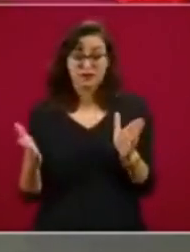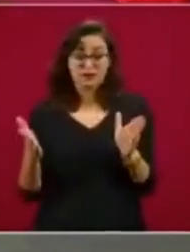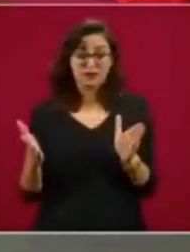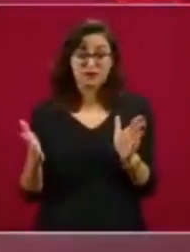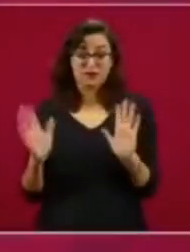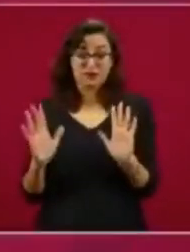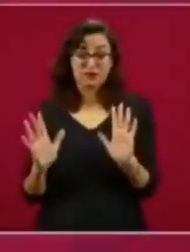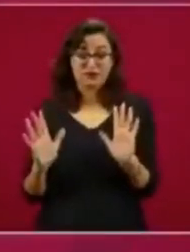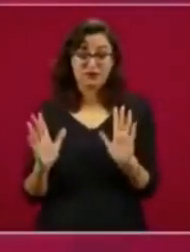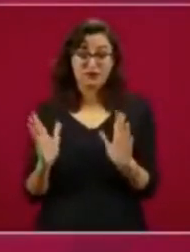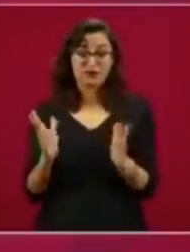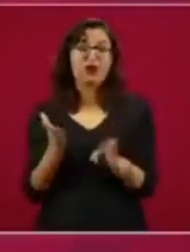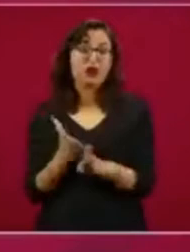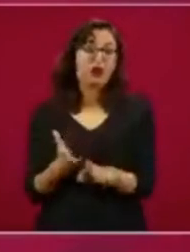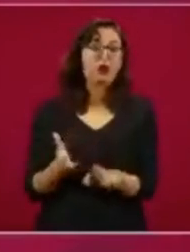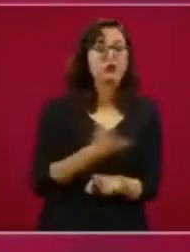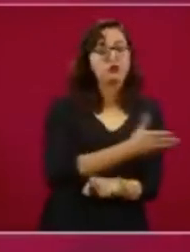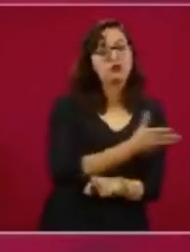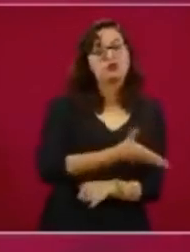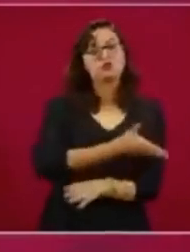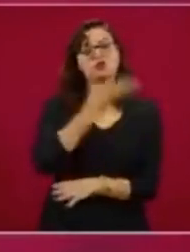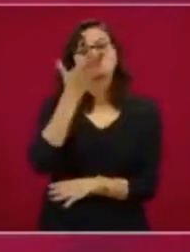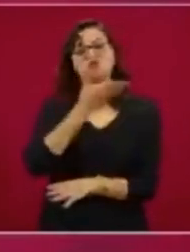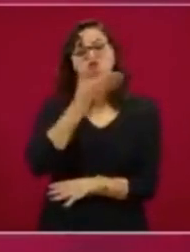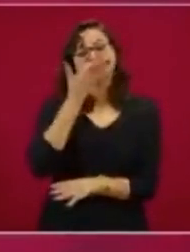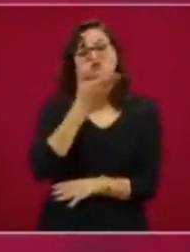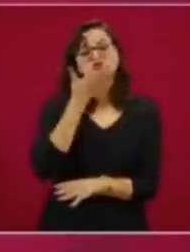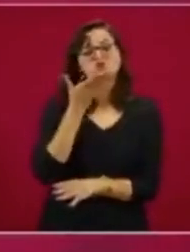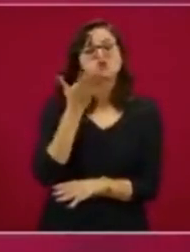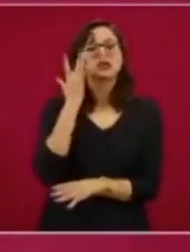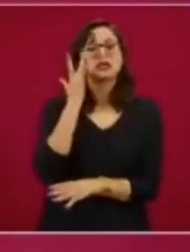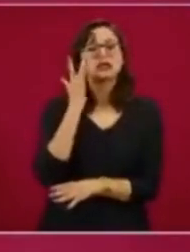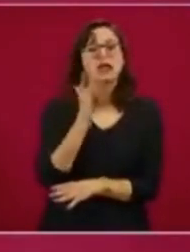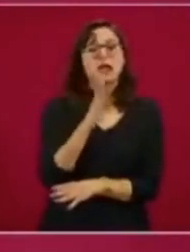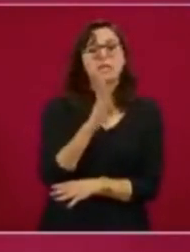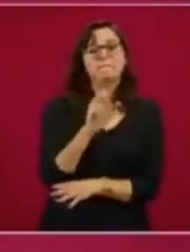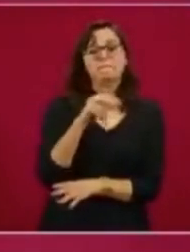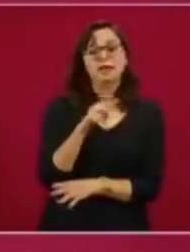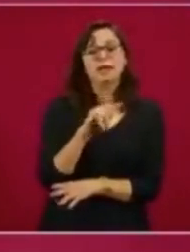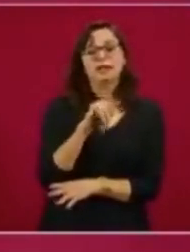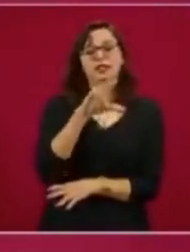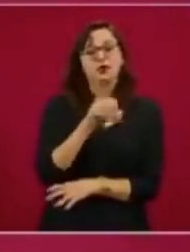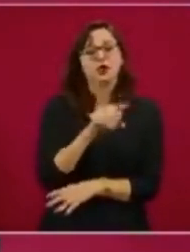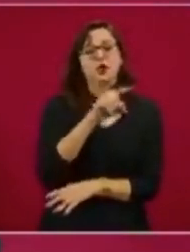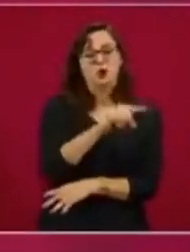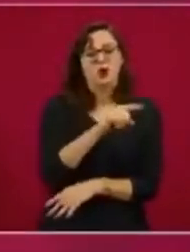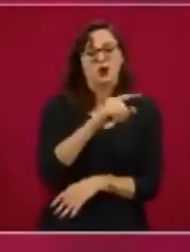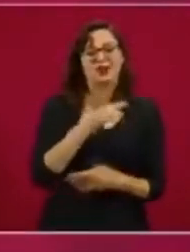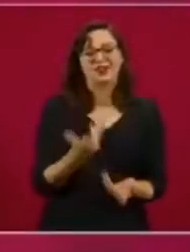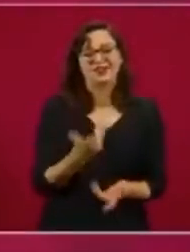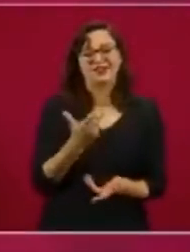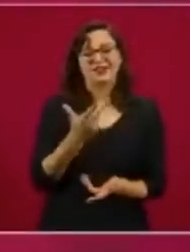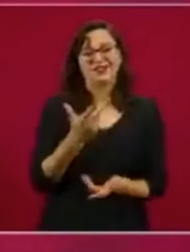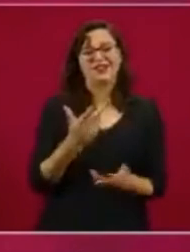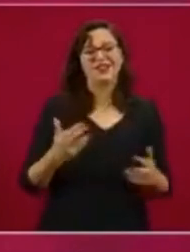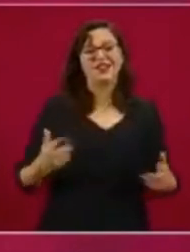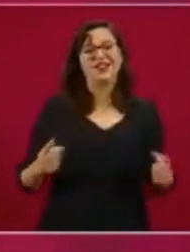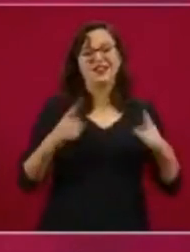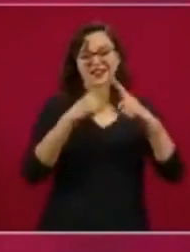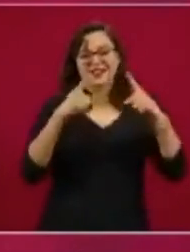que estaba encargado de un monasterio y veía que los monjes